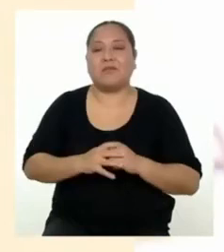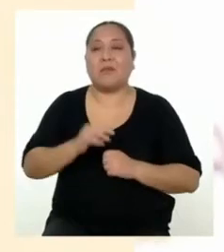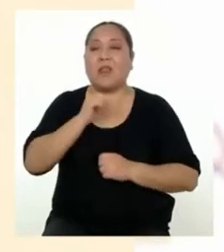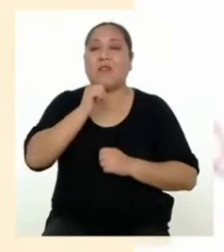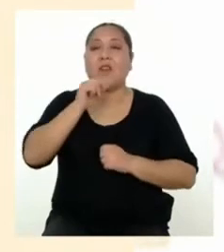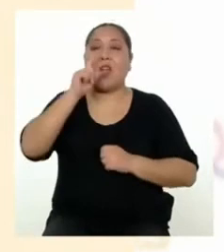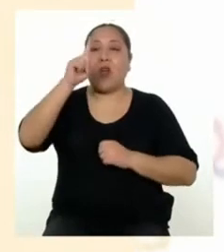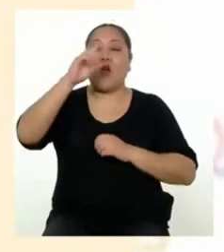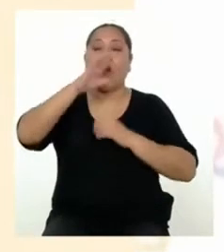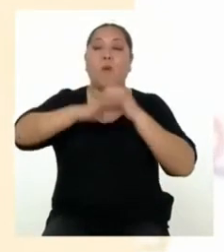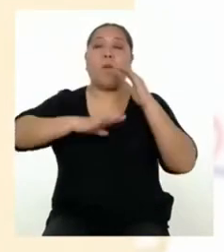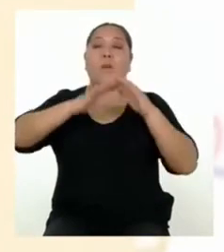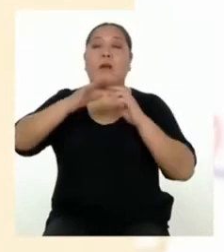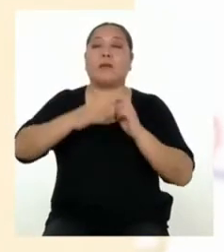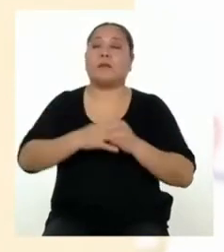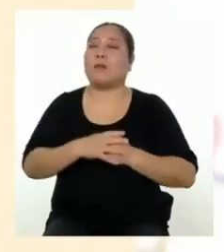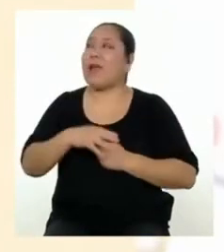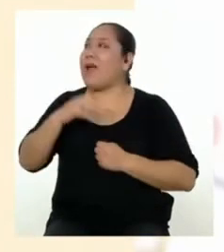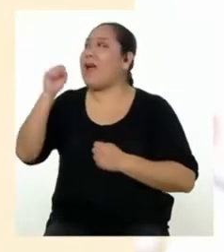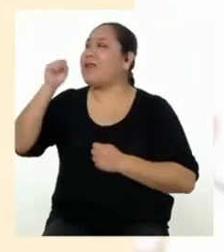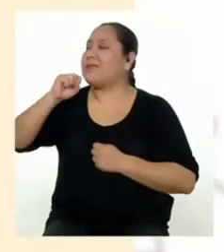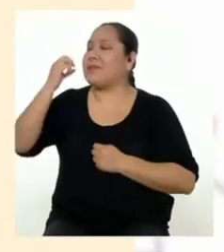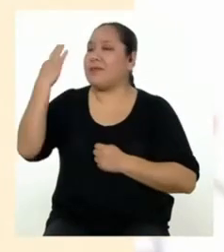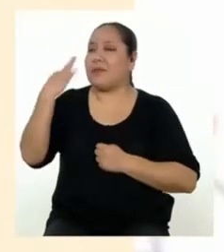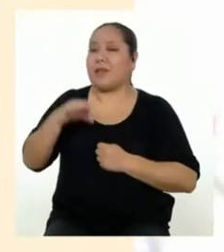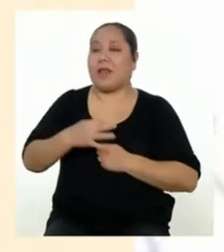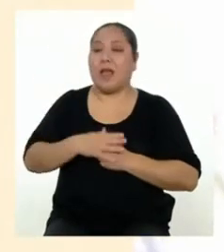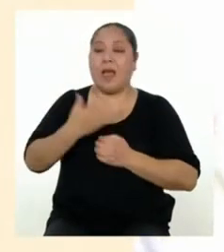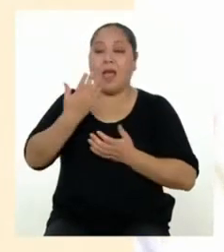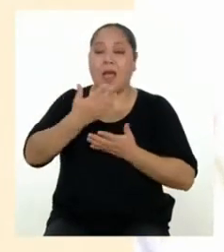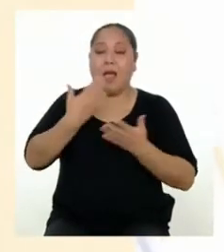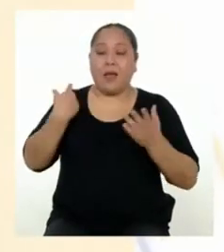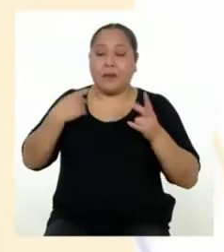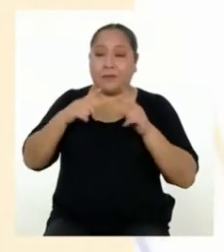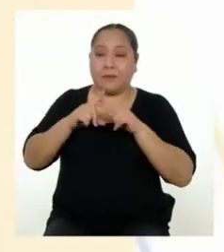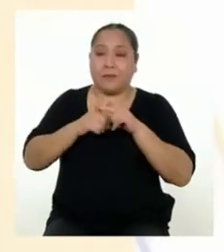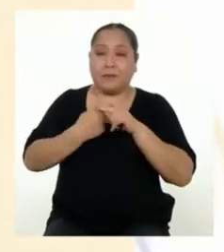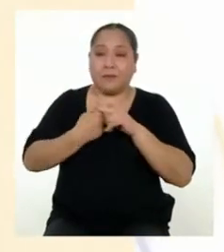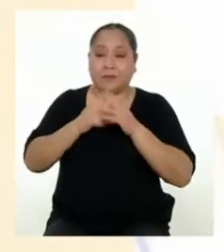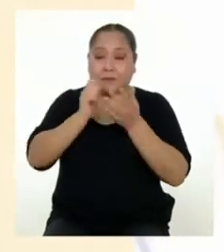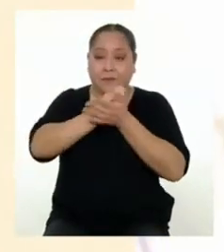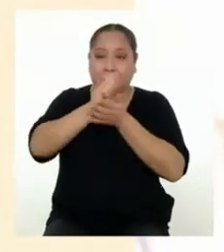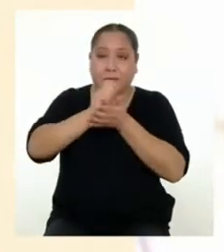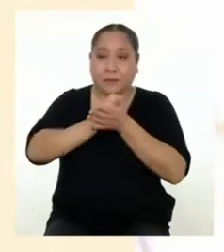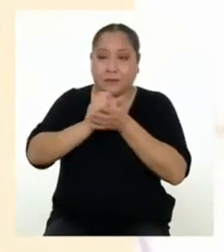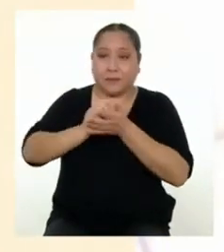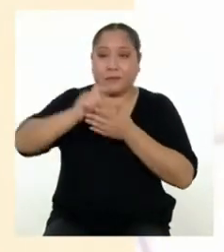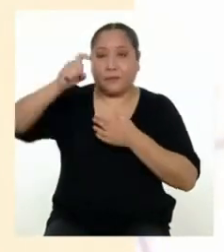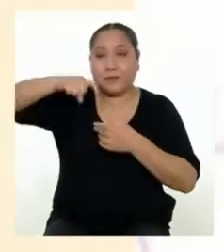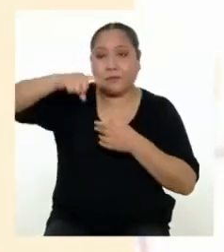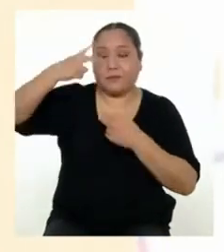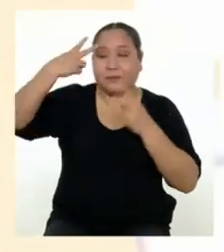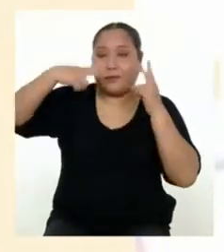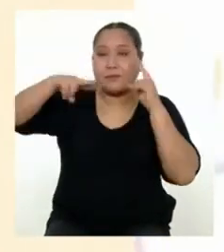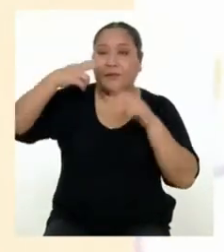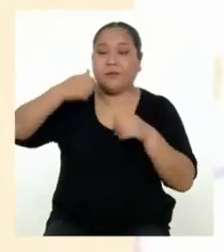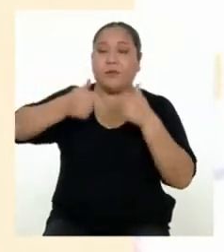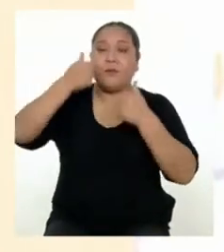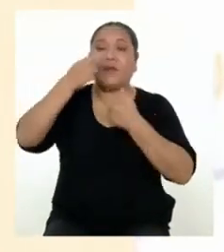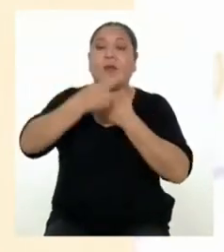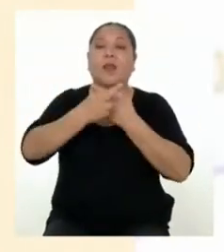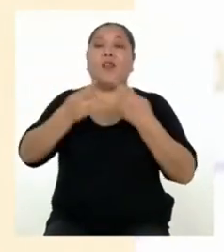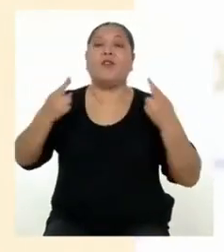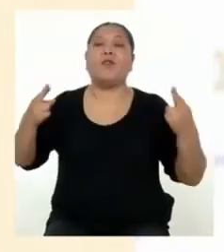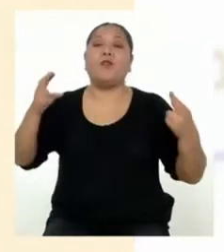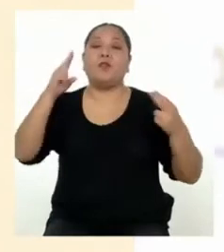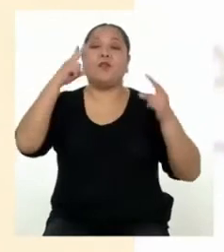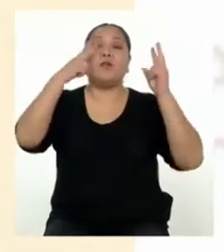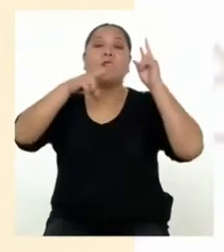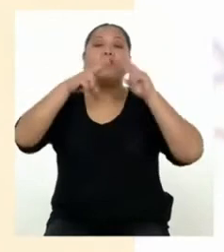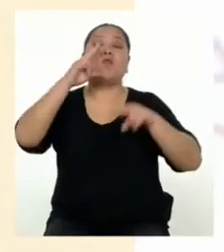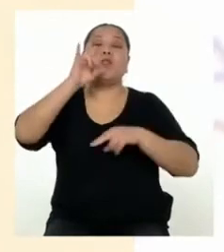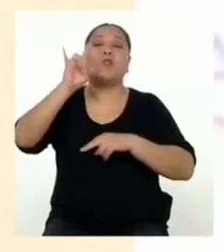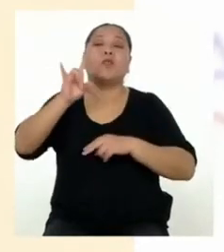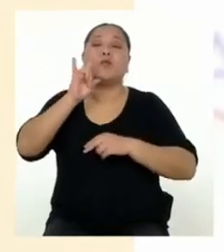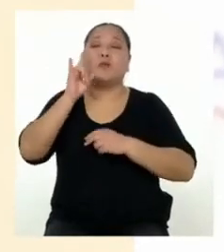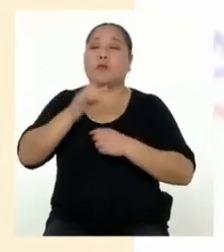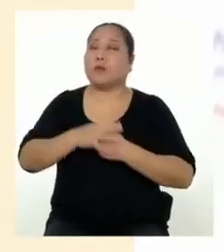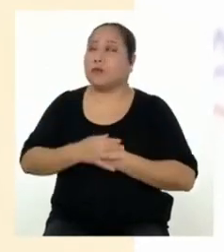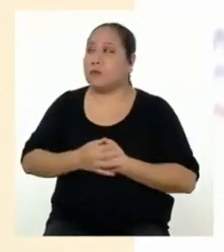Tenemos un paso más que cumplir. Es verdad. Antes de empezar a redactar, debemos considerar los recursos visuales que usaremos.